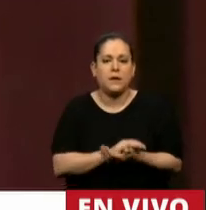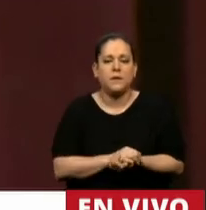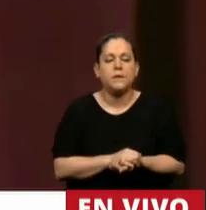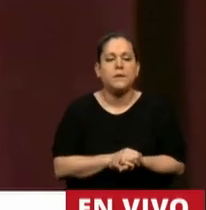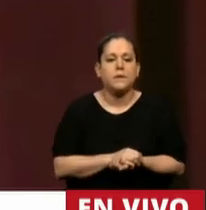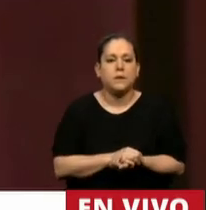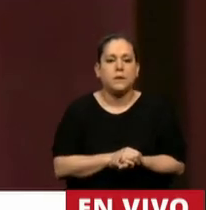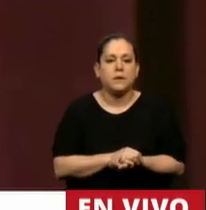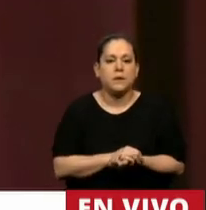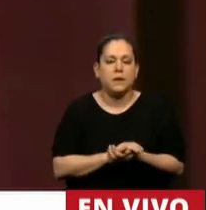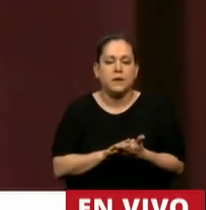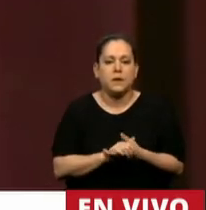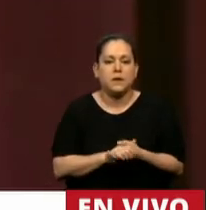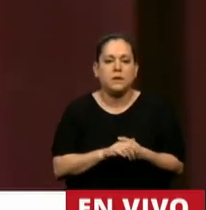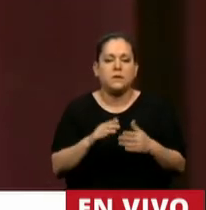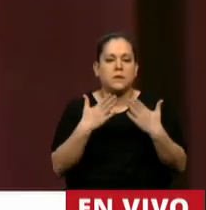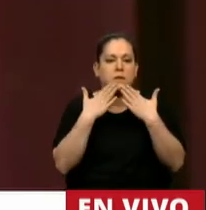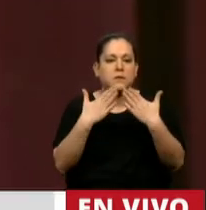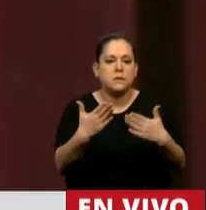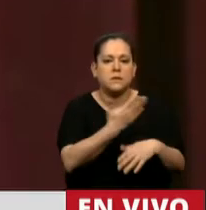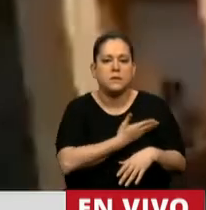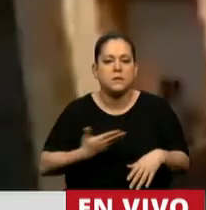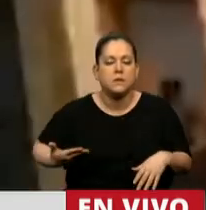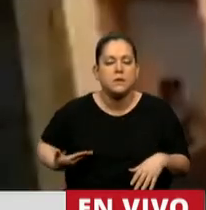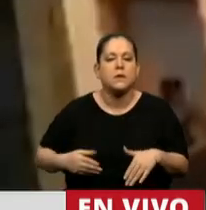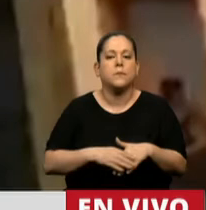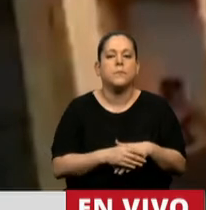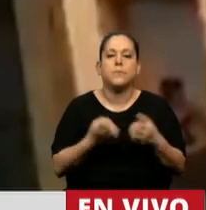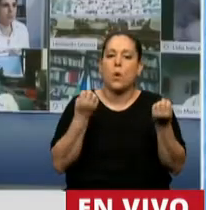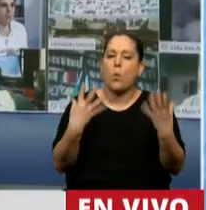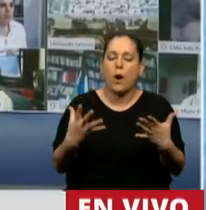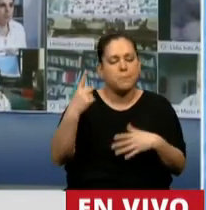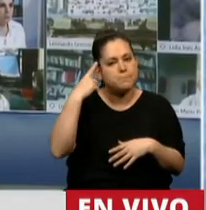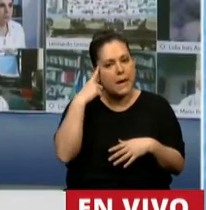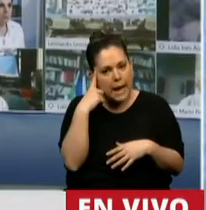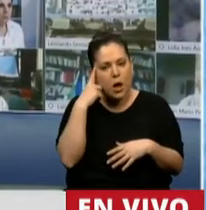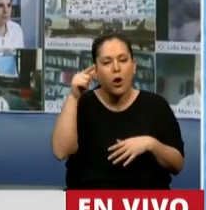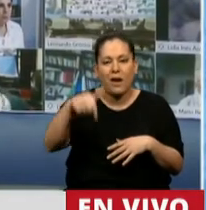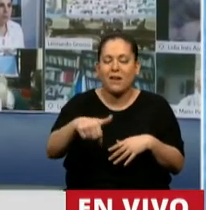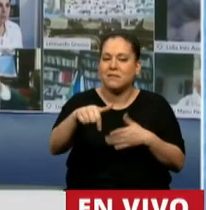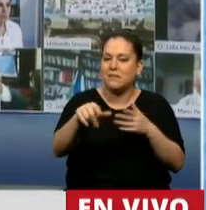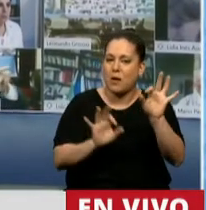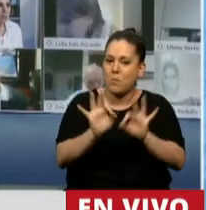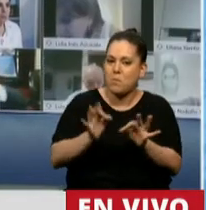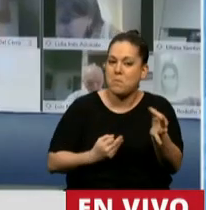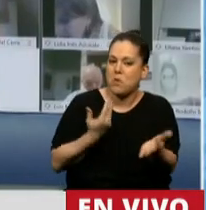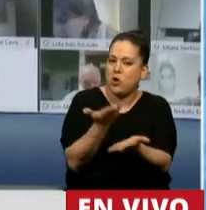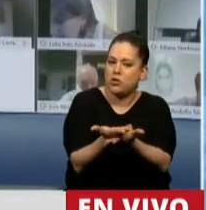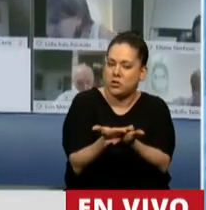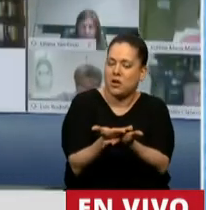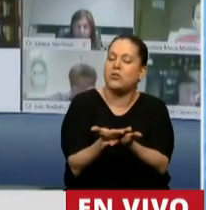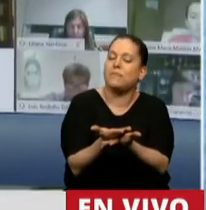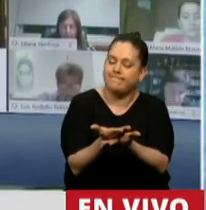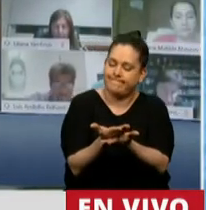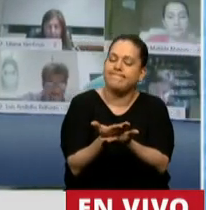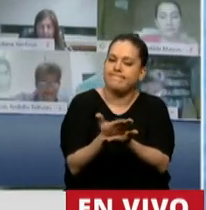Muchas gracias, señor presidente. Bueno, creo que con este proyecto lo que venimos es a